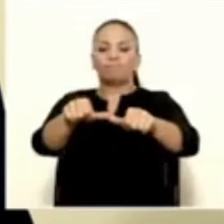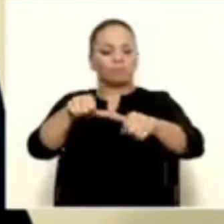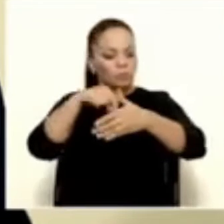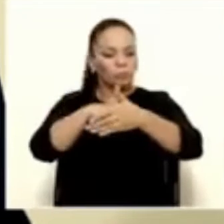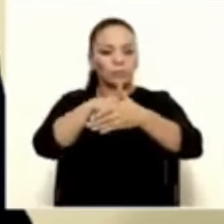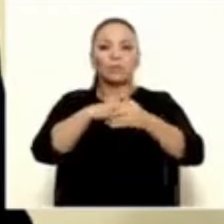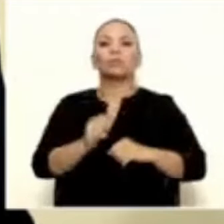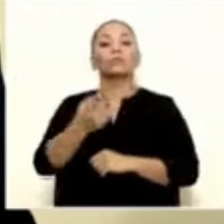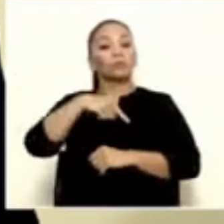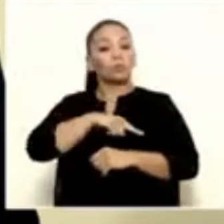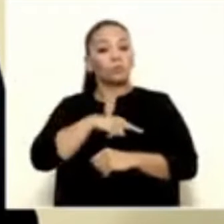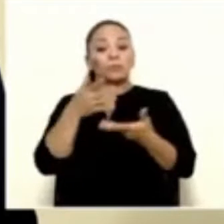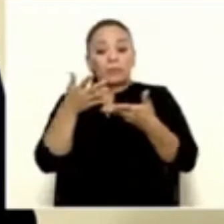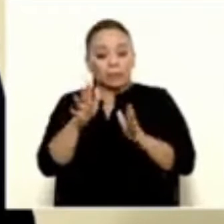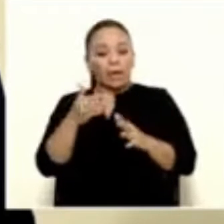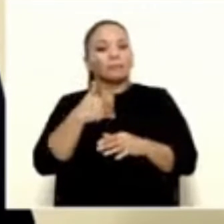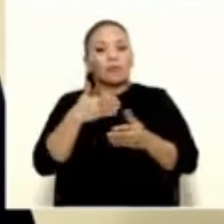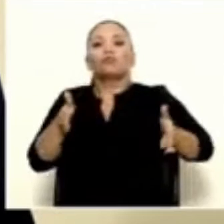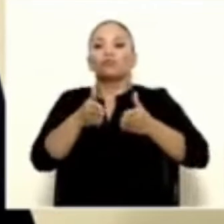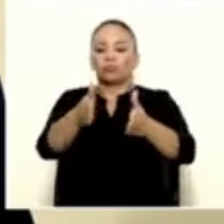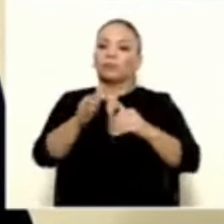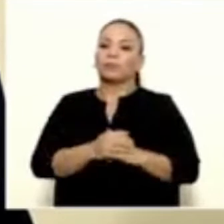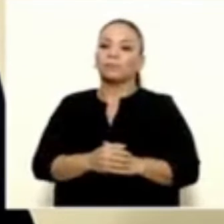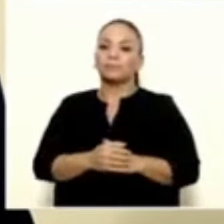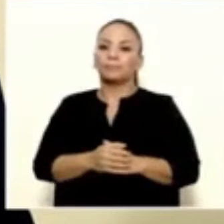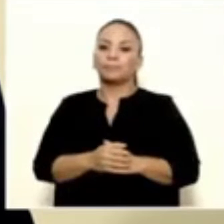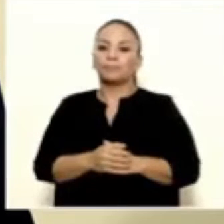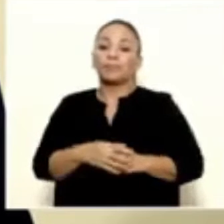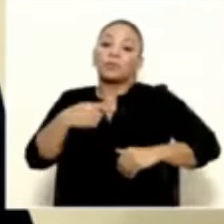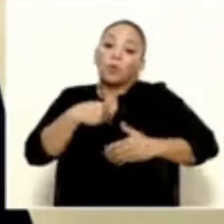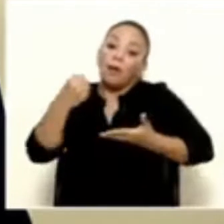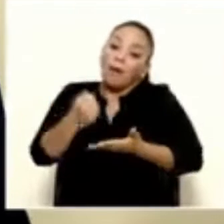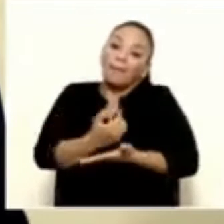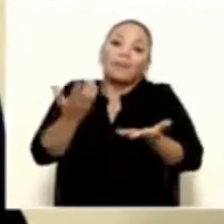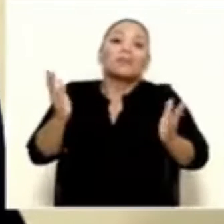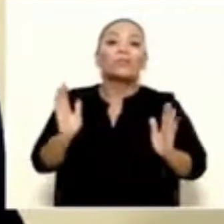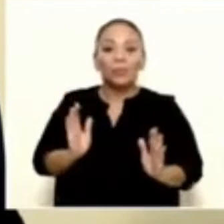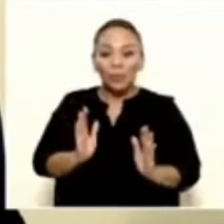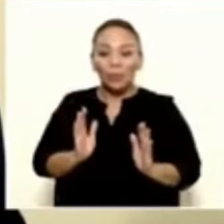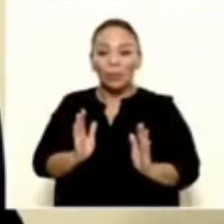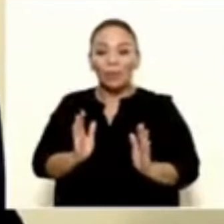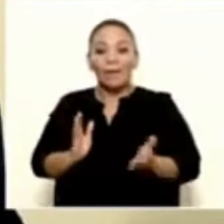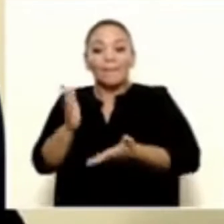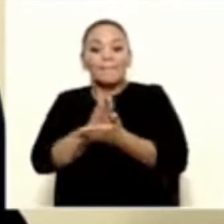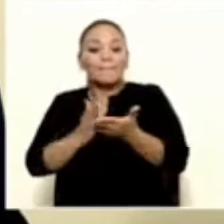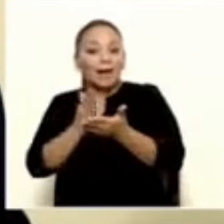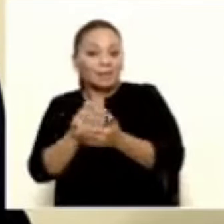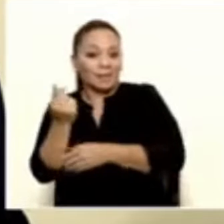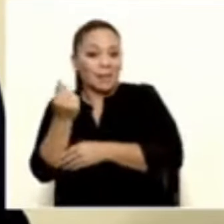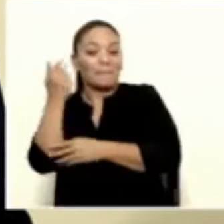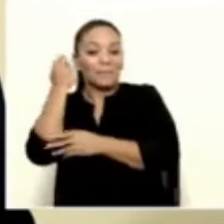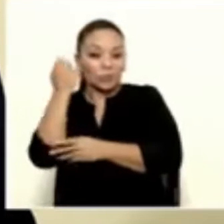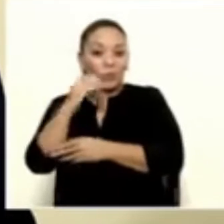Tenemos una ruta, yo lamento que parte de las pensiones de lujo, esos fondos extraordinarios,